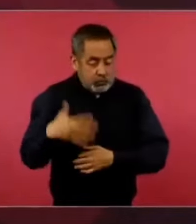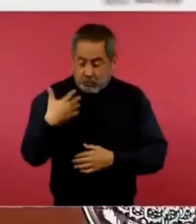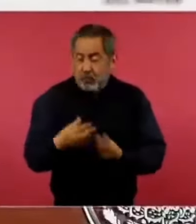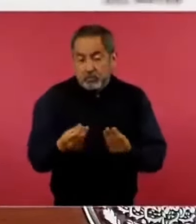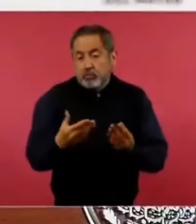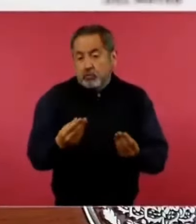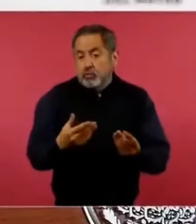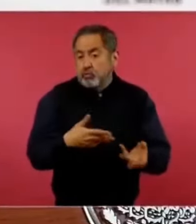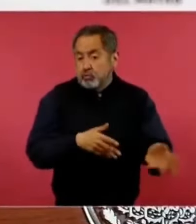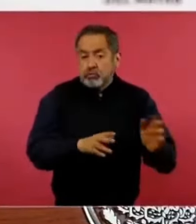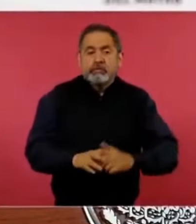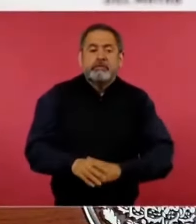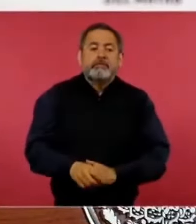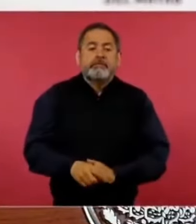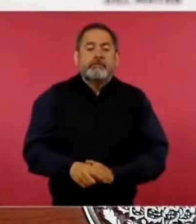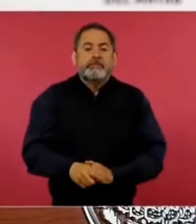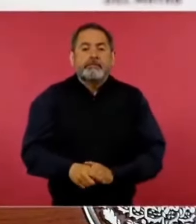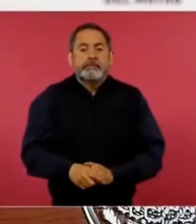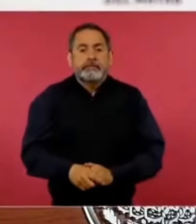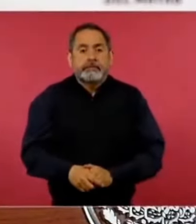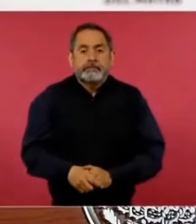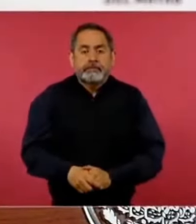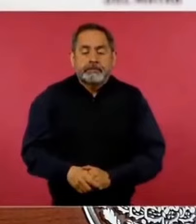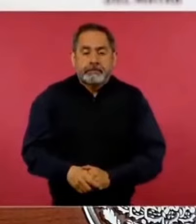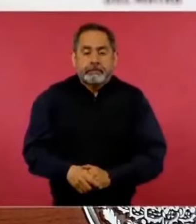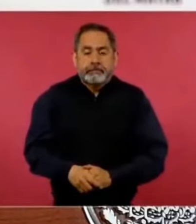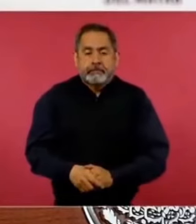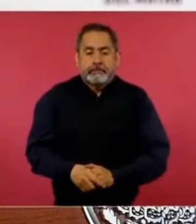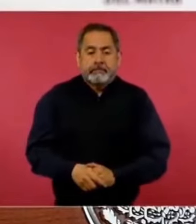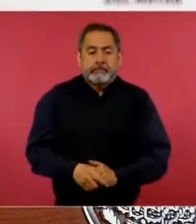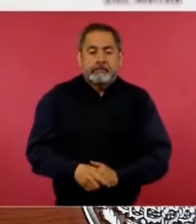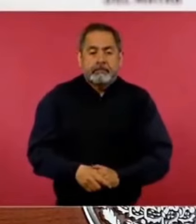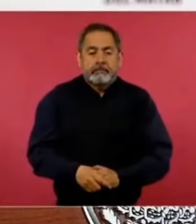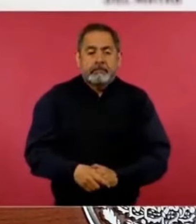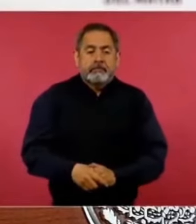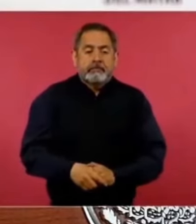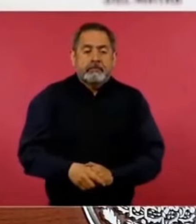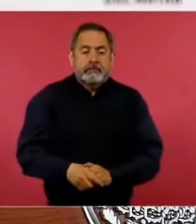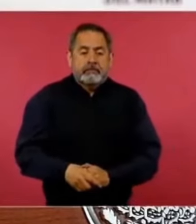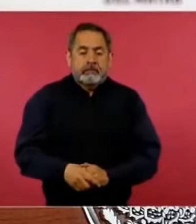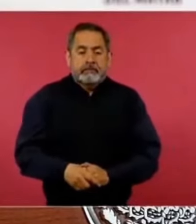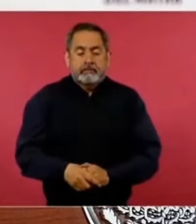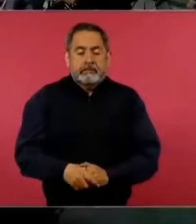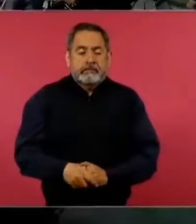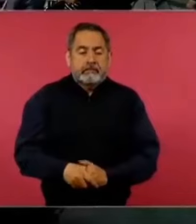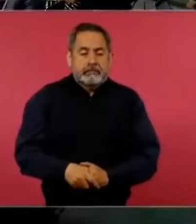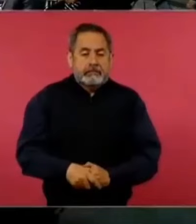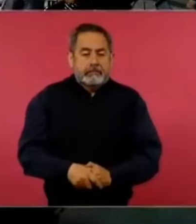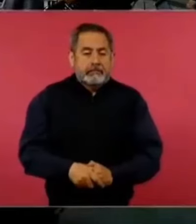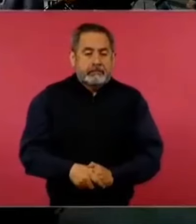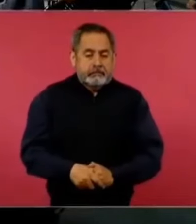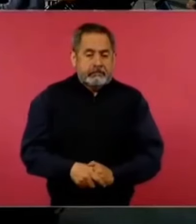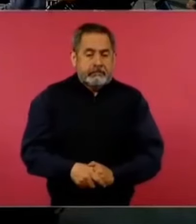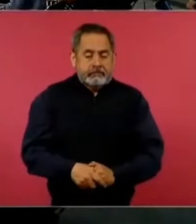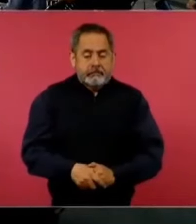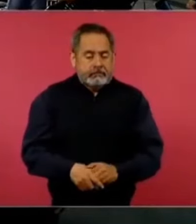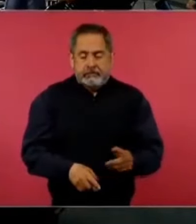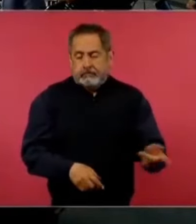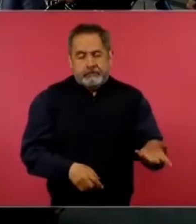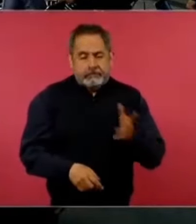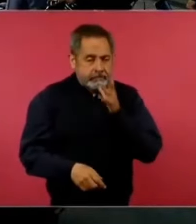pero no puede